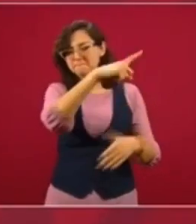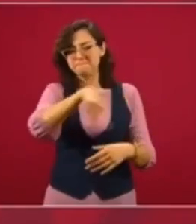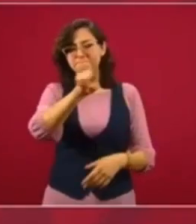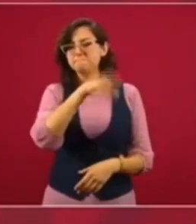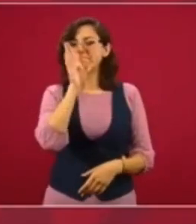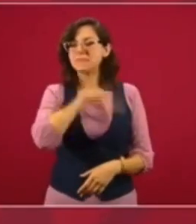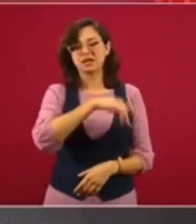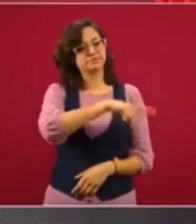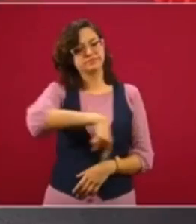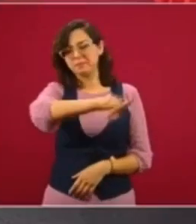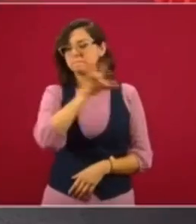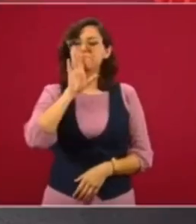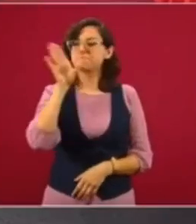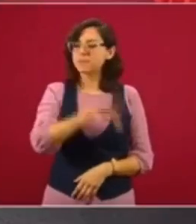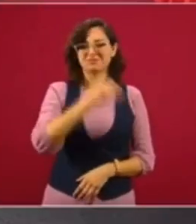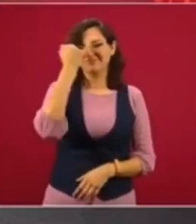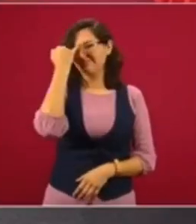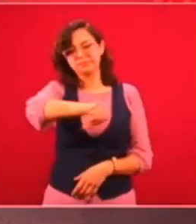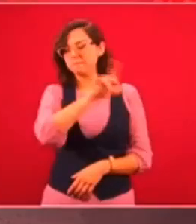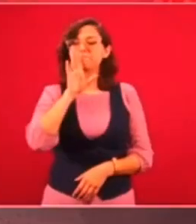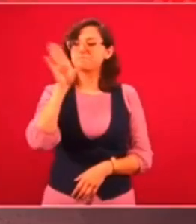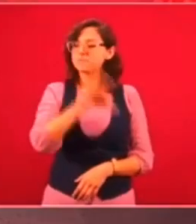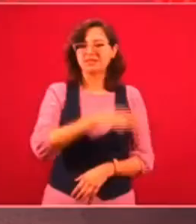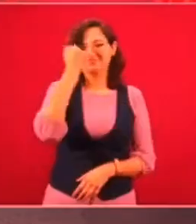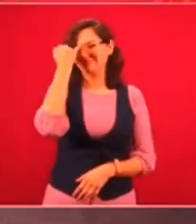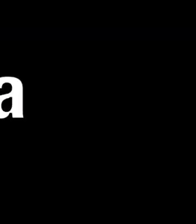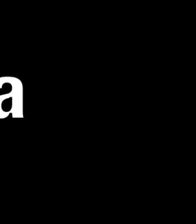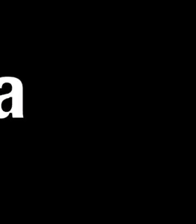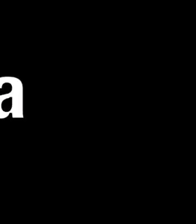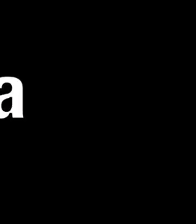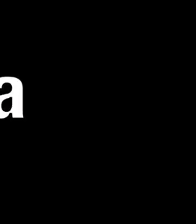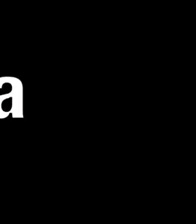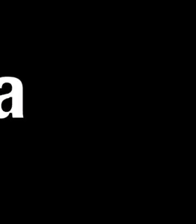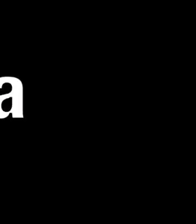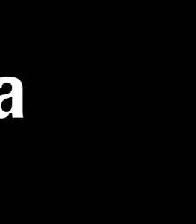incluso estigmatizar, como corruptos, como corruptos. que